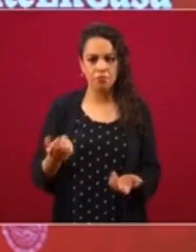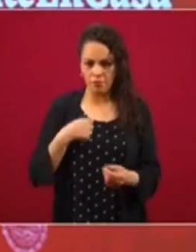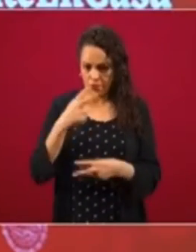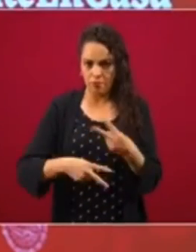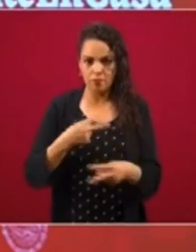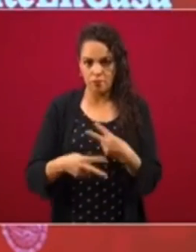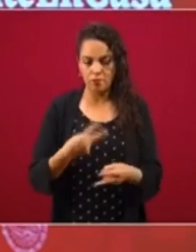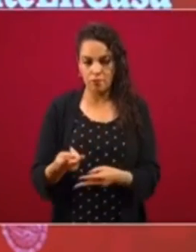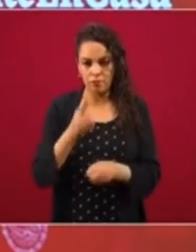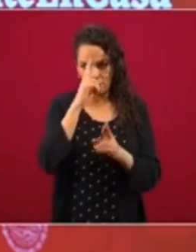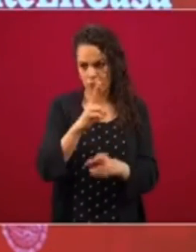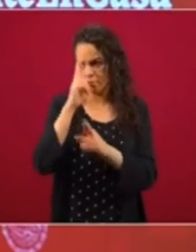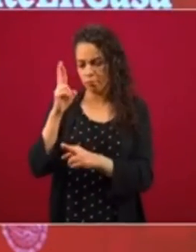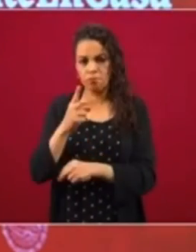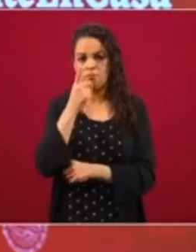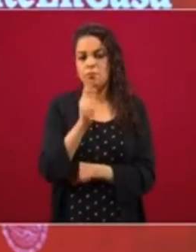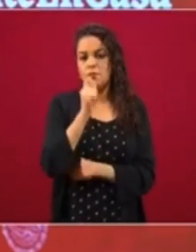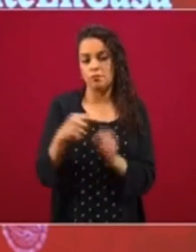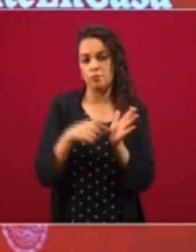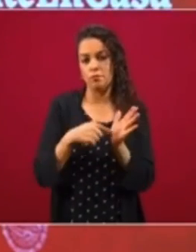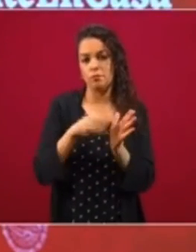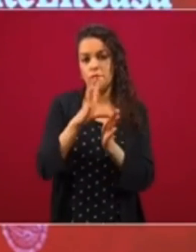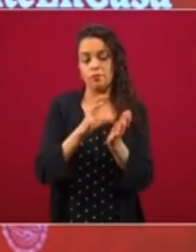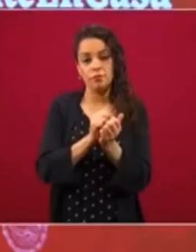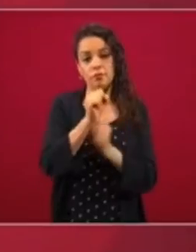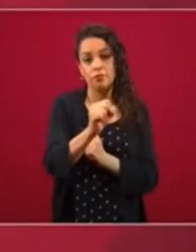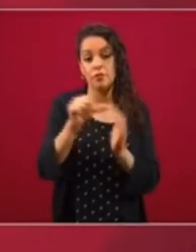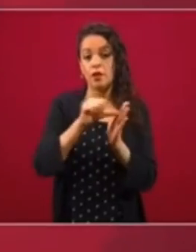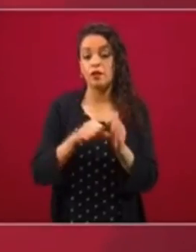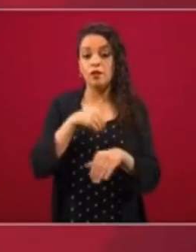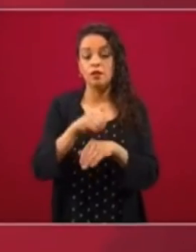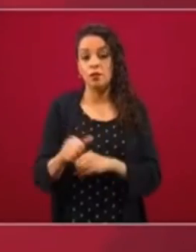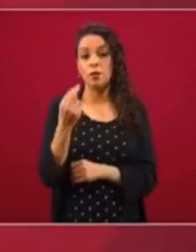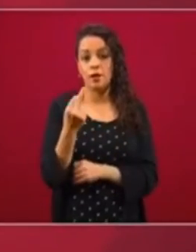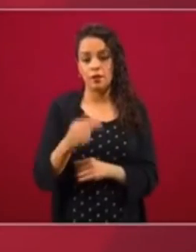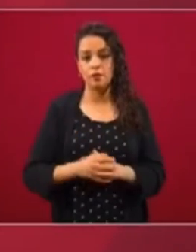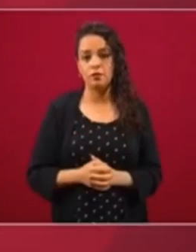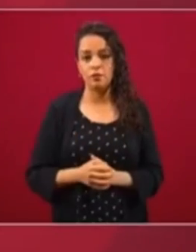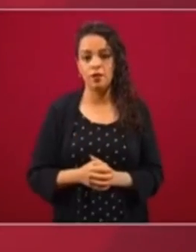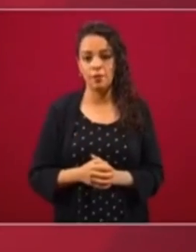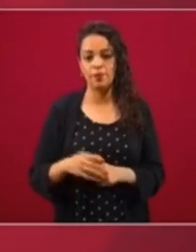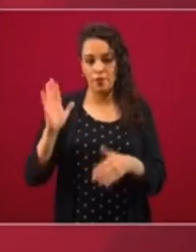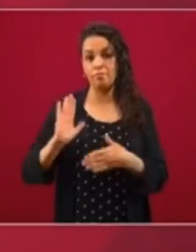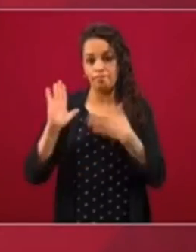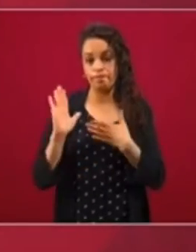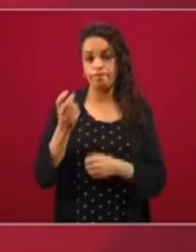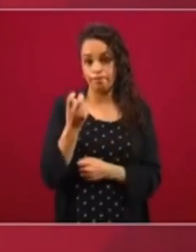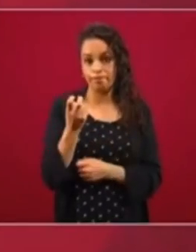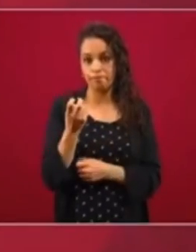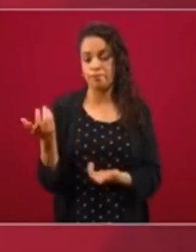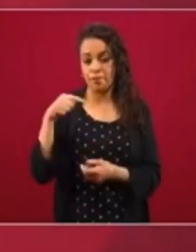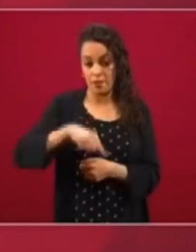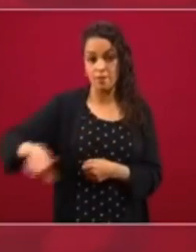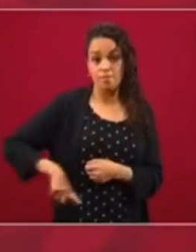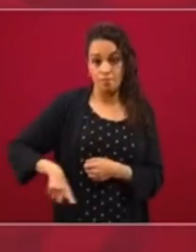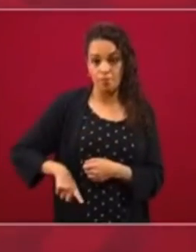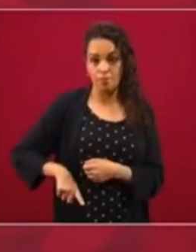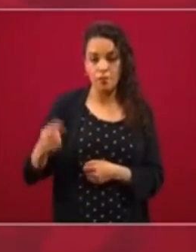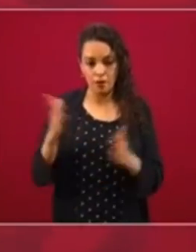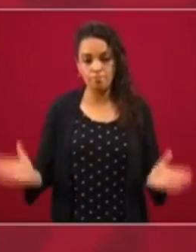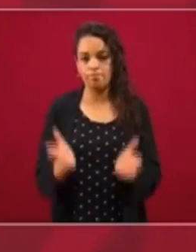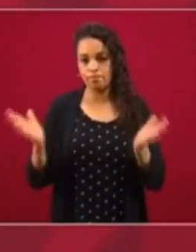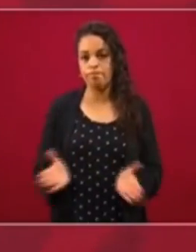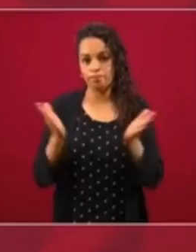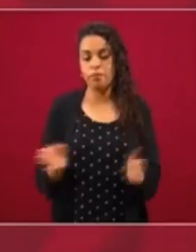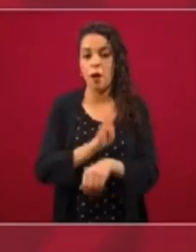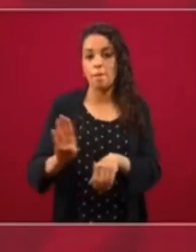respecto a lo que establece la Constitución, el artículo 25 de la Constitución. El que el Estado sea el que promueve el desarrollo en beneficio